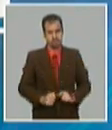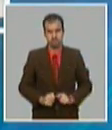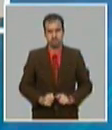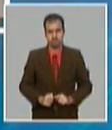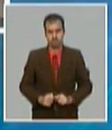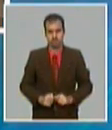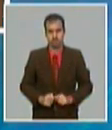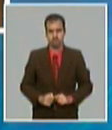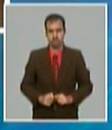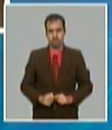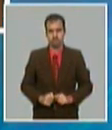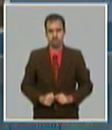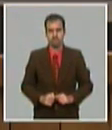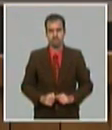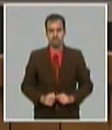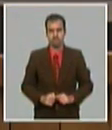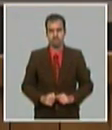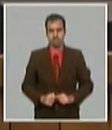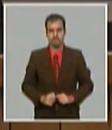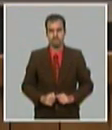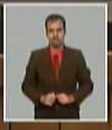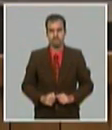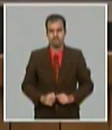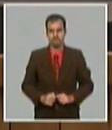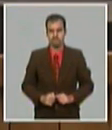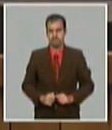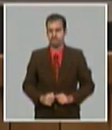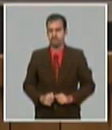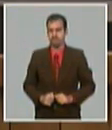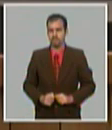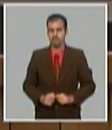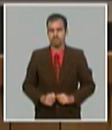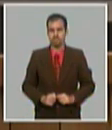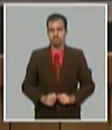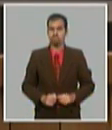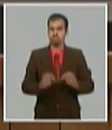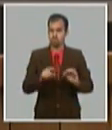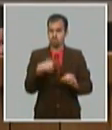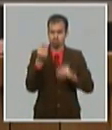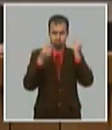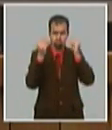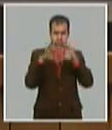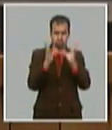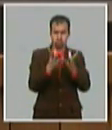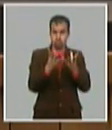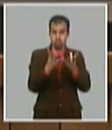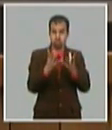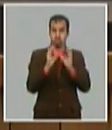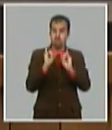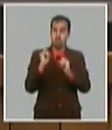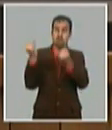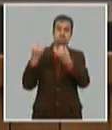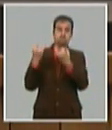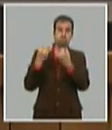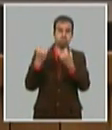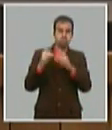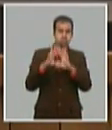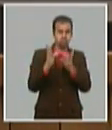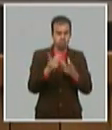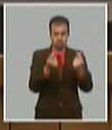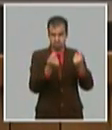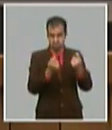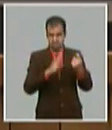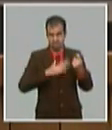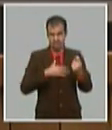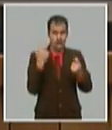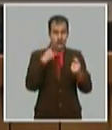ya menos y al hacer todo este análisis y validar algunas informaciones que tenemos los estimados de los niveles de actividad de la economía en